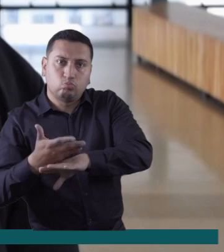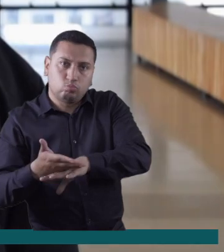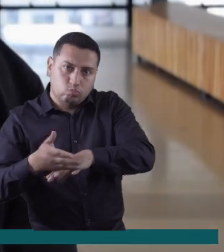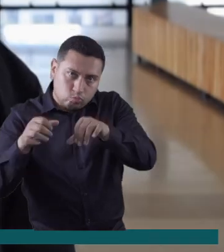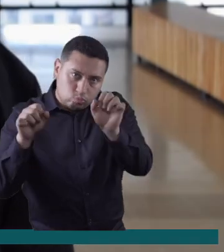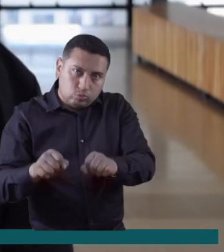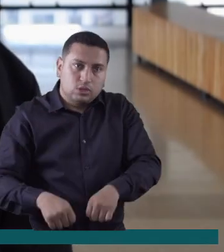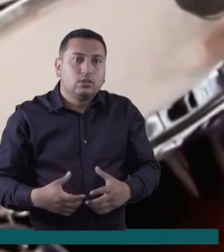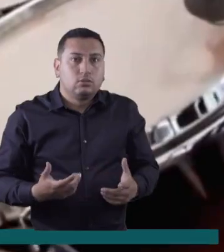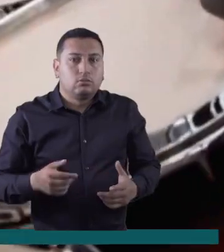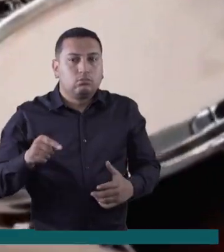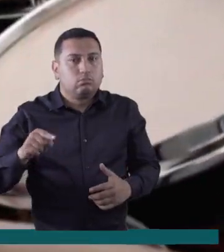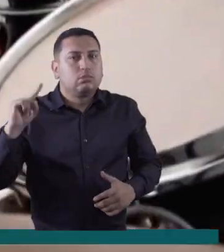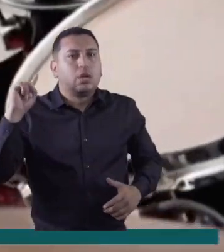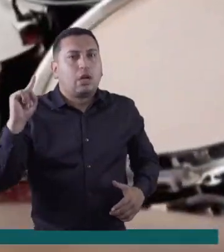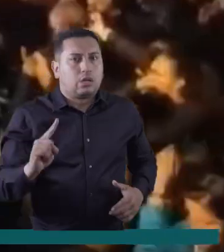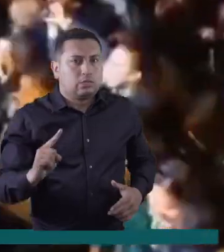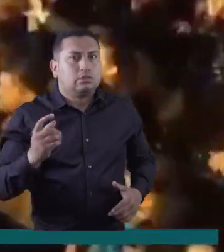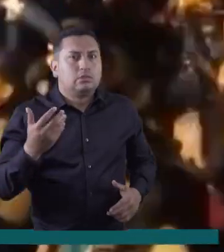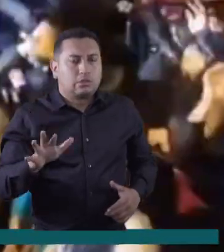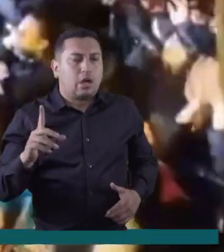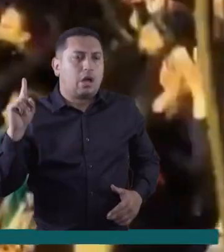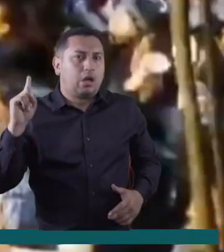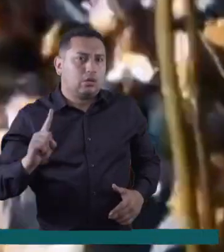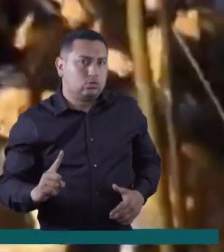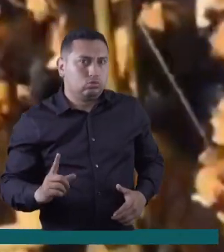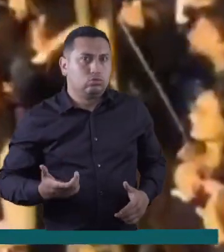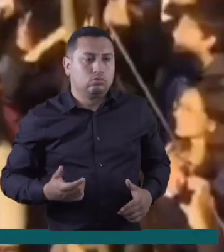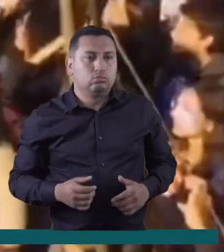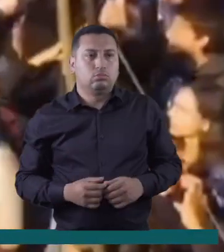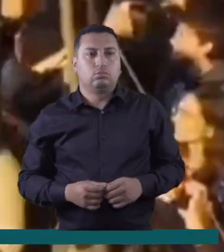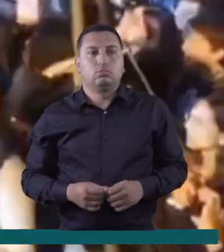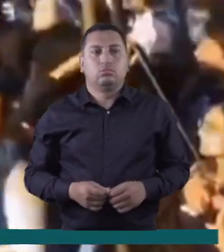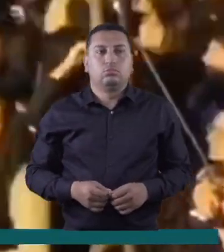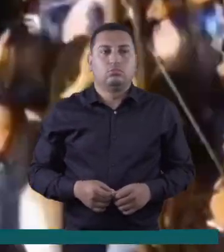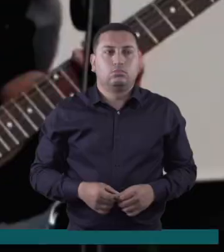que ha sido un proceso que ha tomado muchos años, que ha sido demorado,